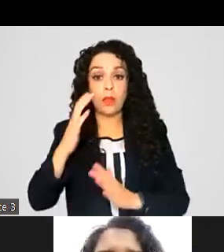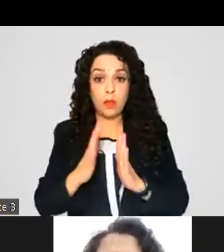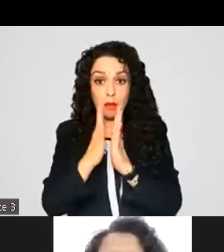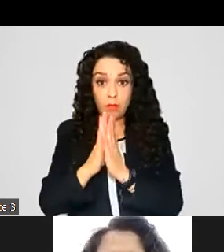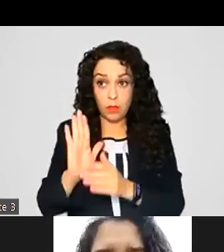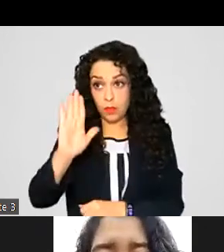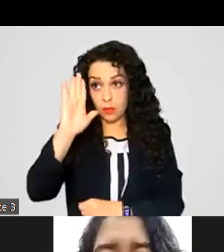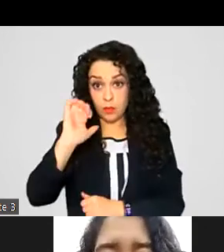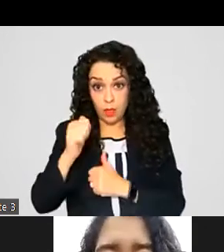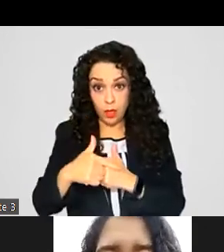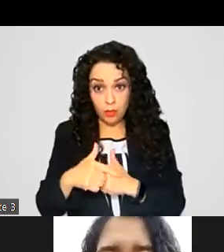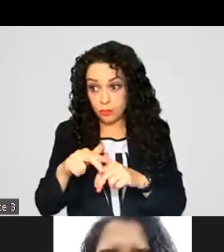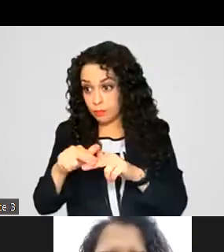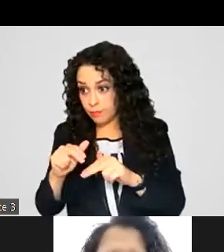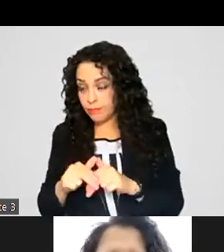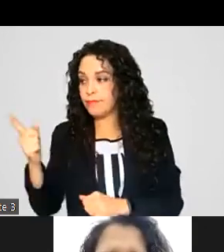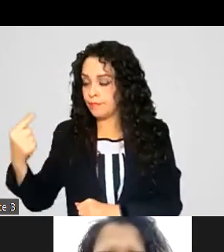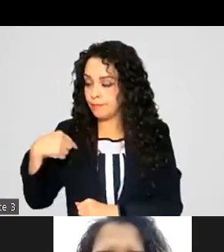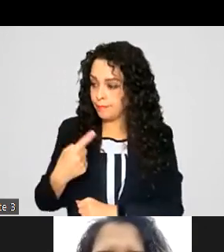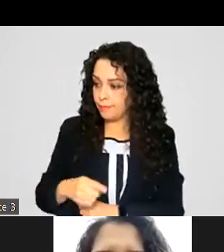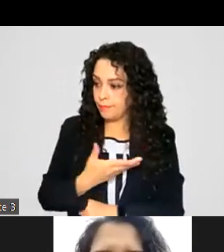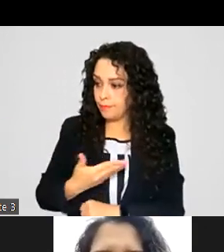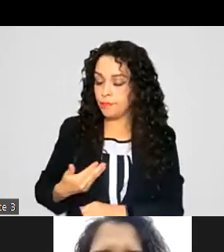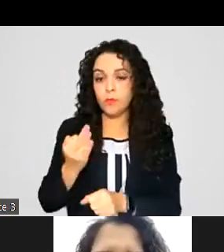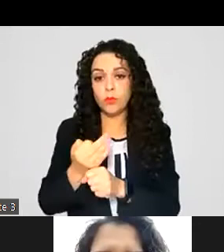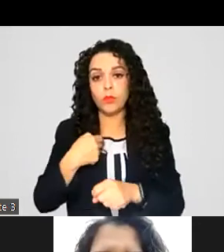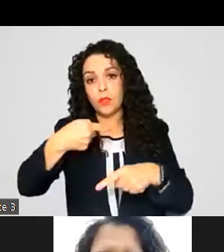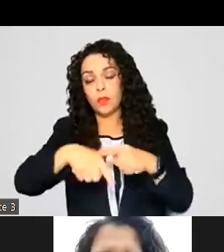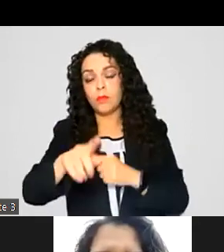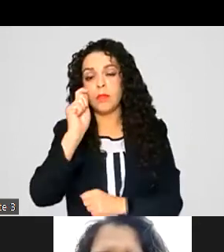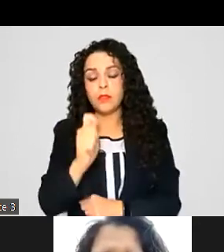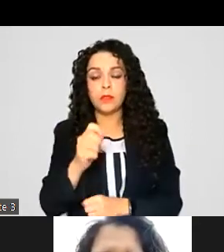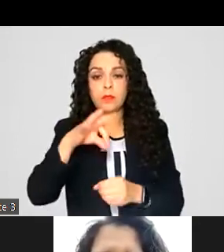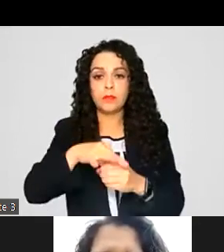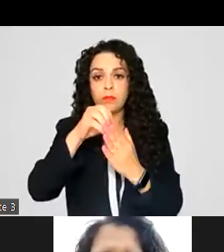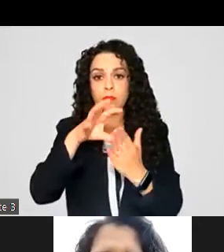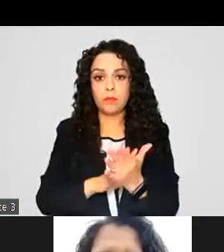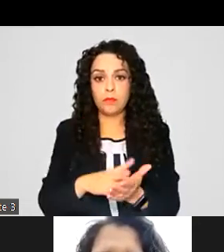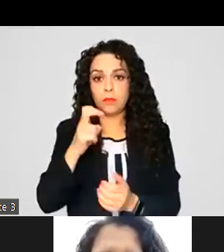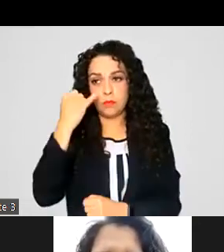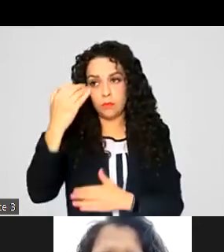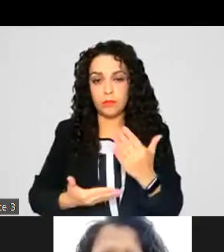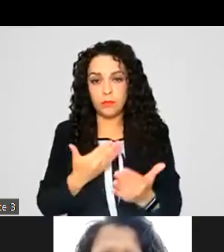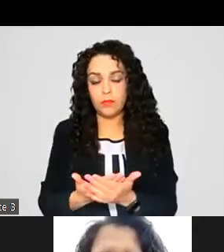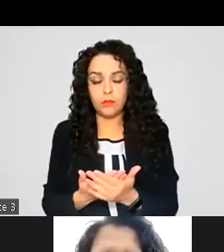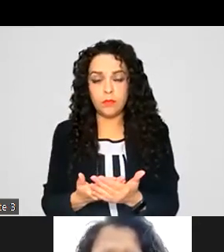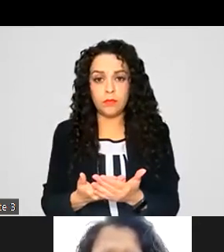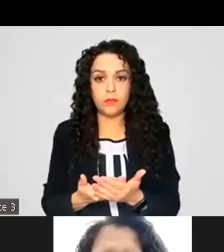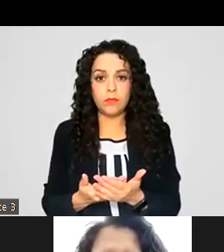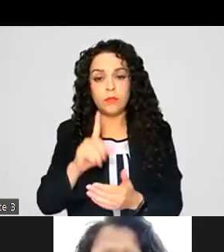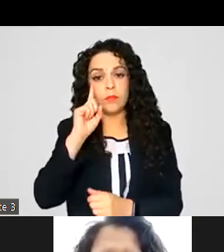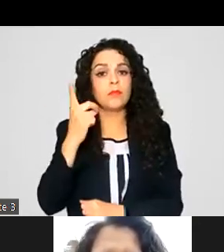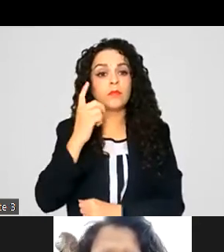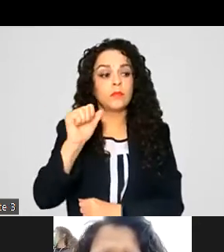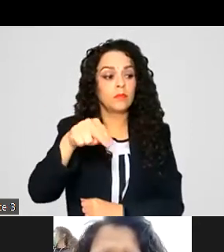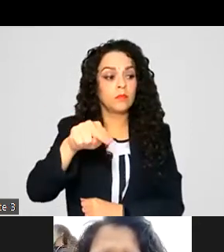Por instrucciones de la presidencia se tomará la votación sobre el dictamen de opinión ¿Diputada Ana Francis López